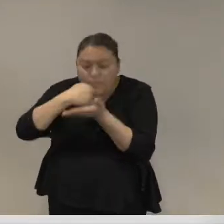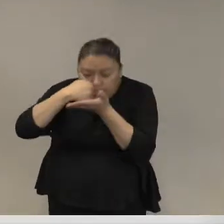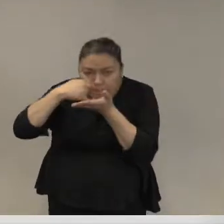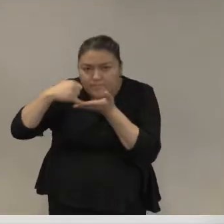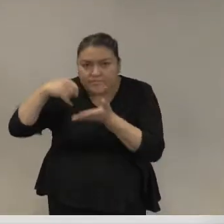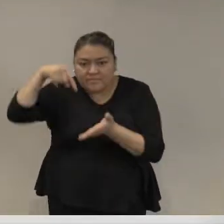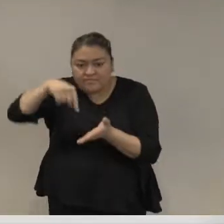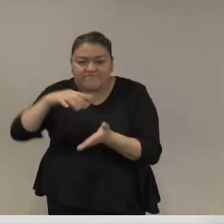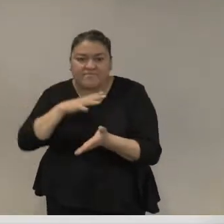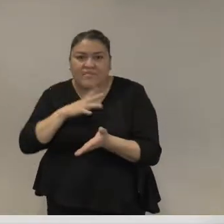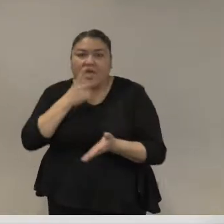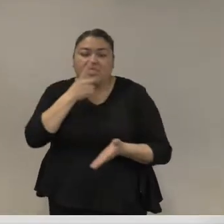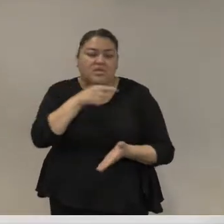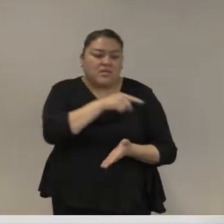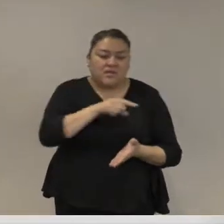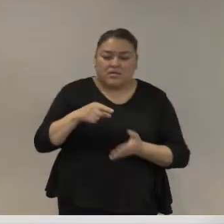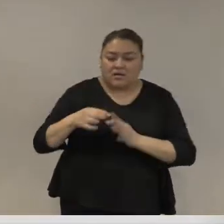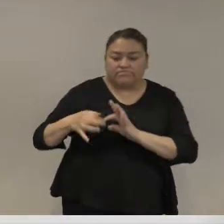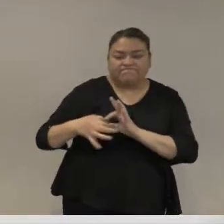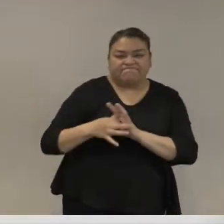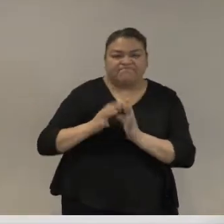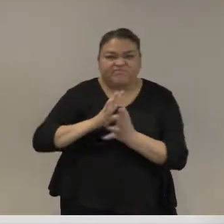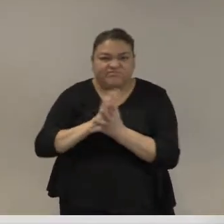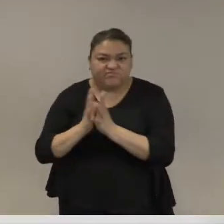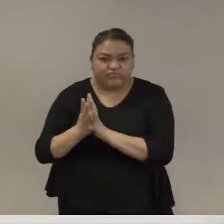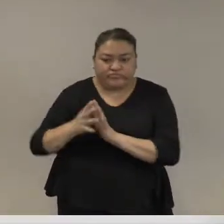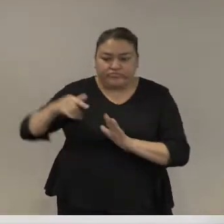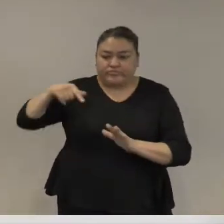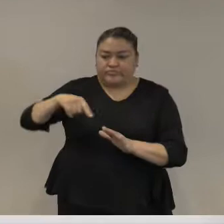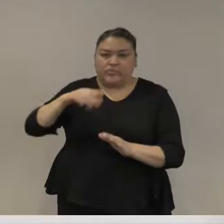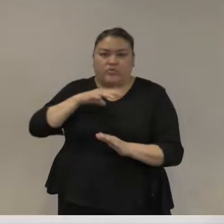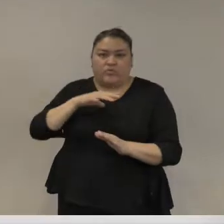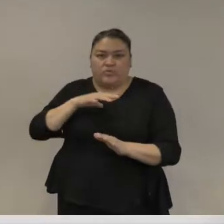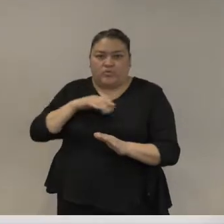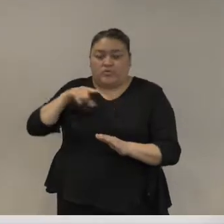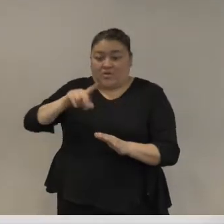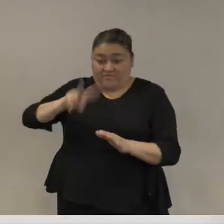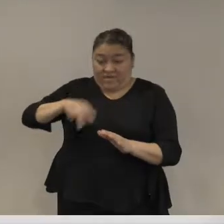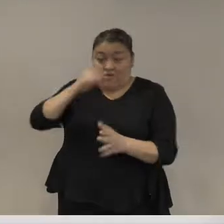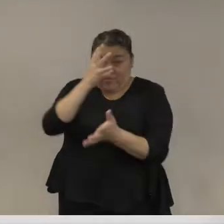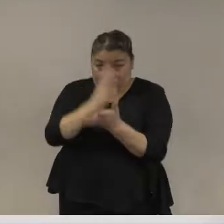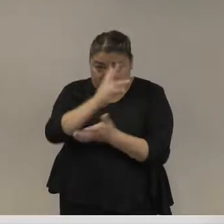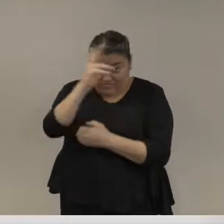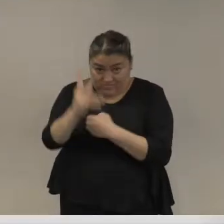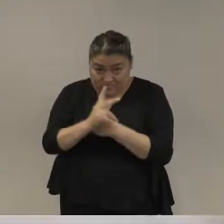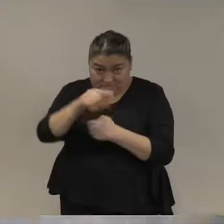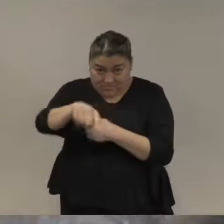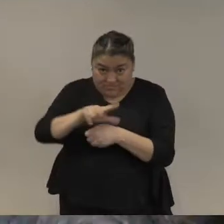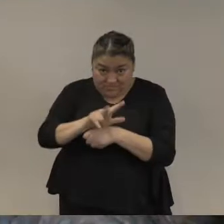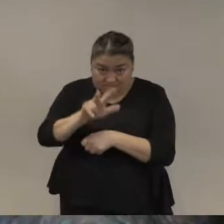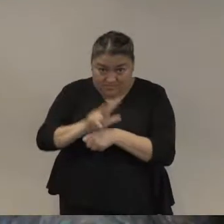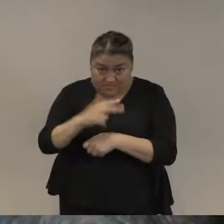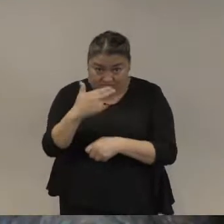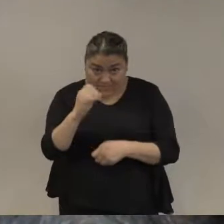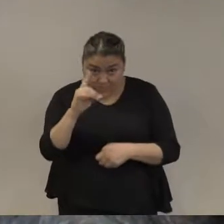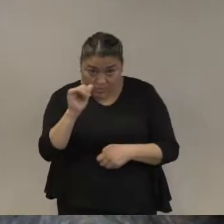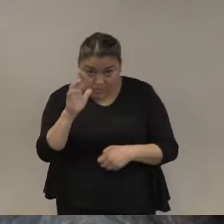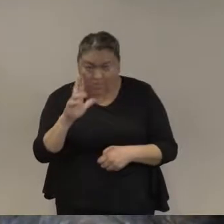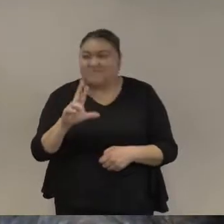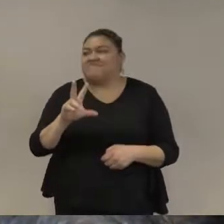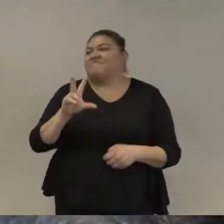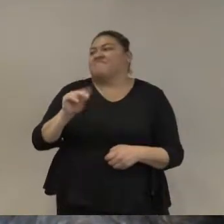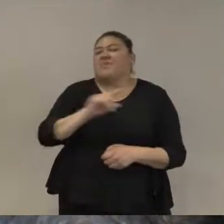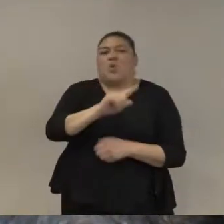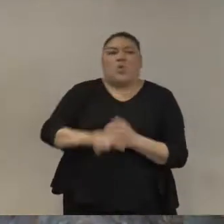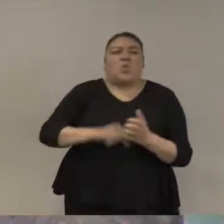los narcotraficantes. Y eso es un fenómeno que no para nada se limita a Honduras es un gran peligro para cualquier unidad